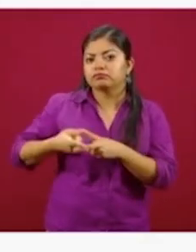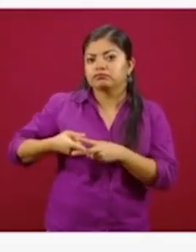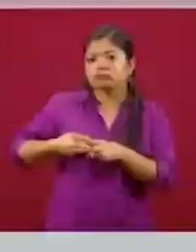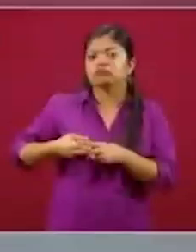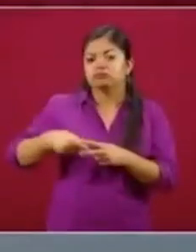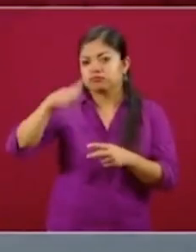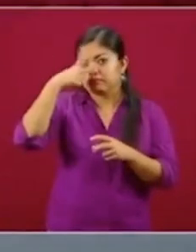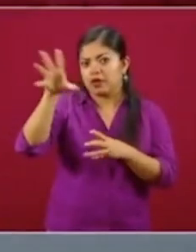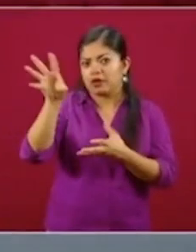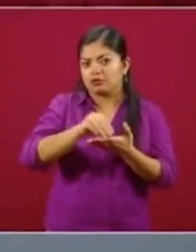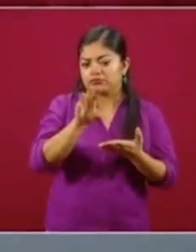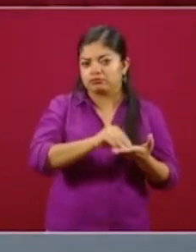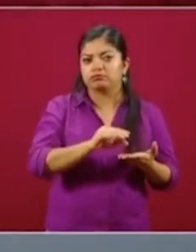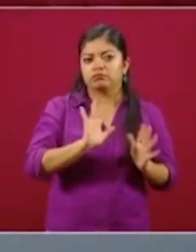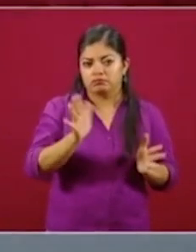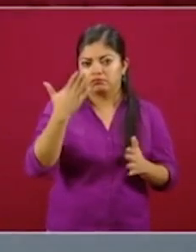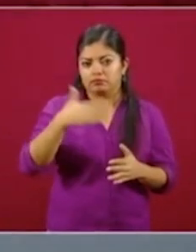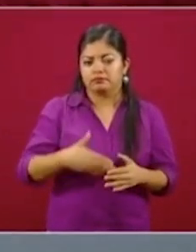en todo el país.